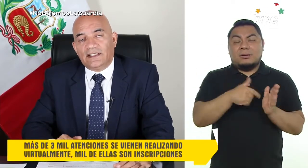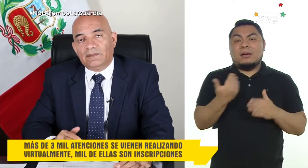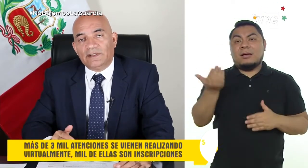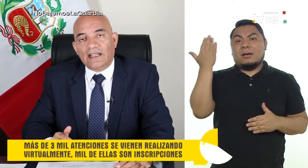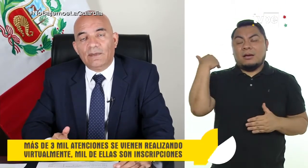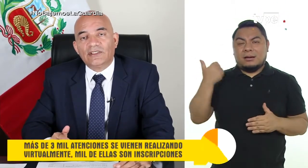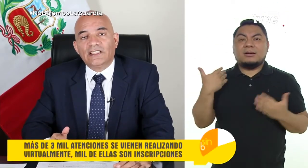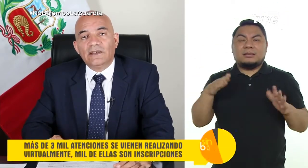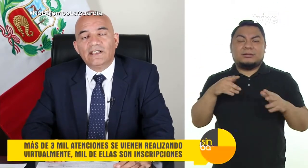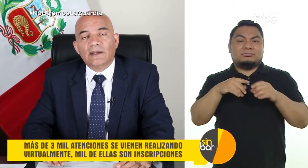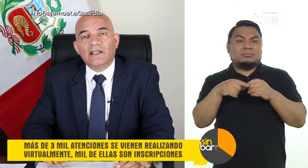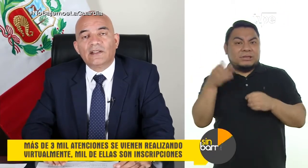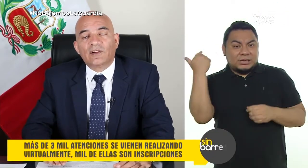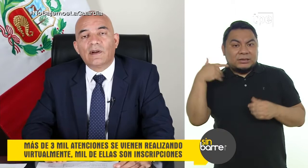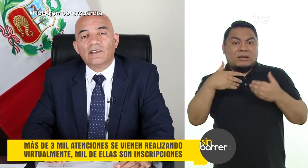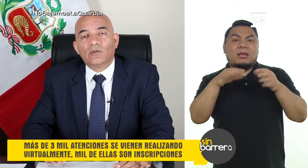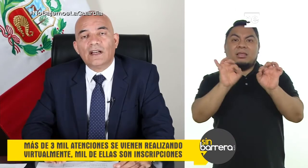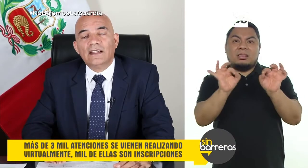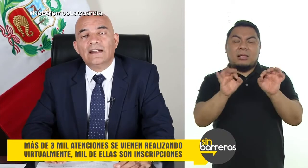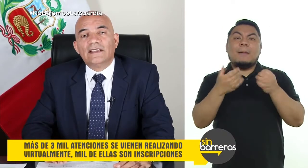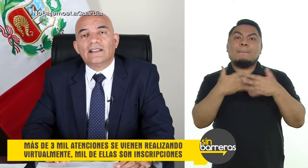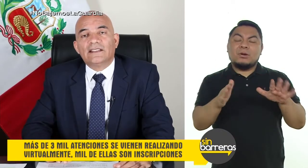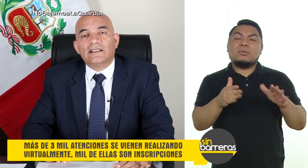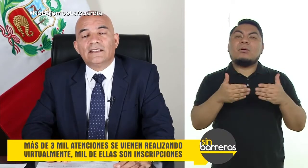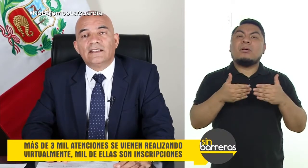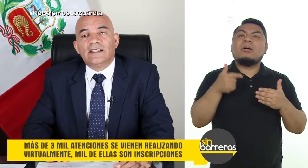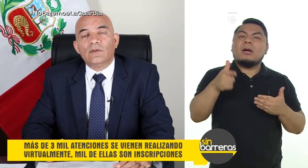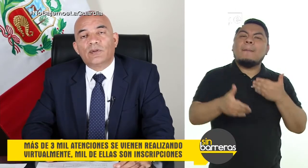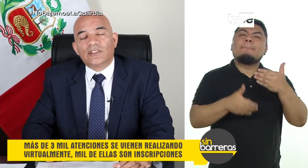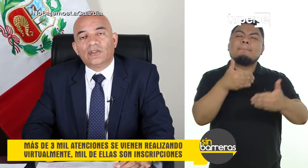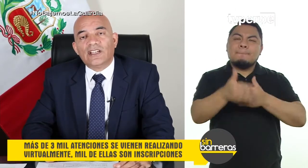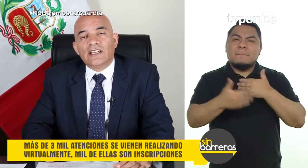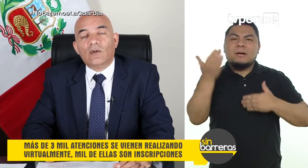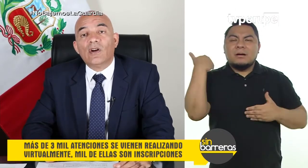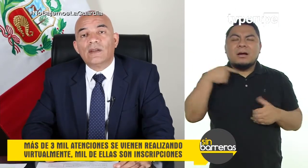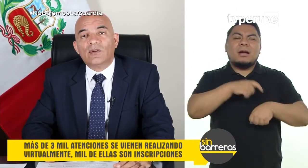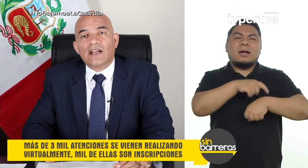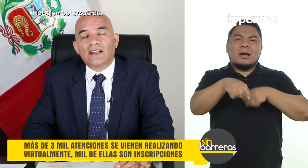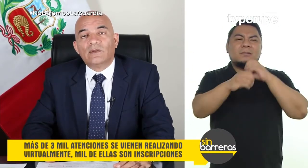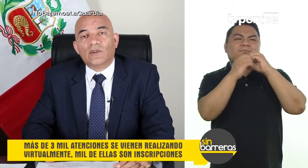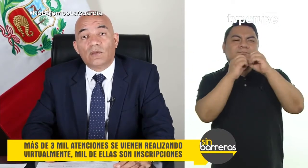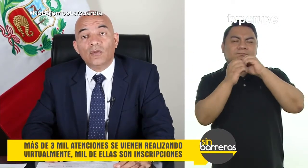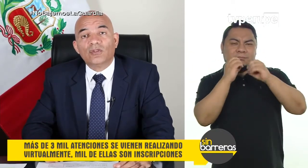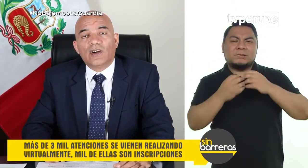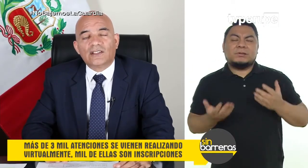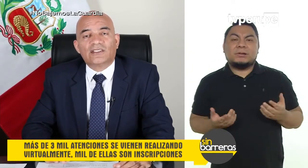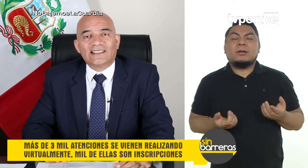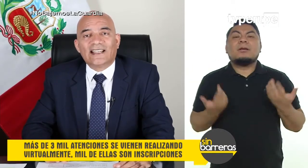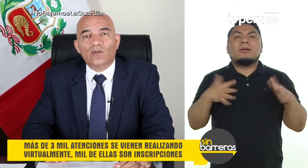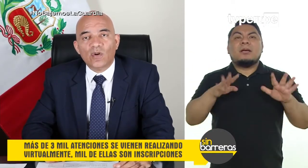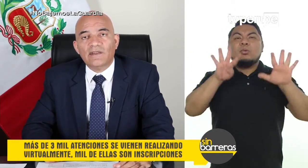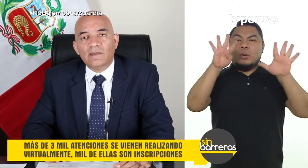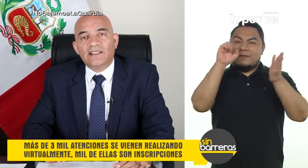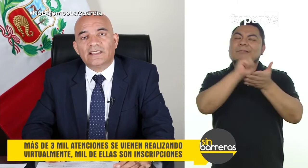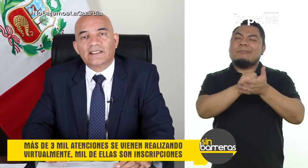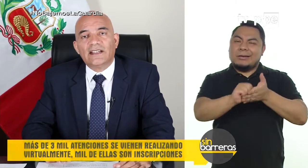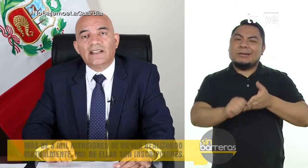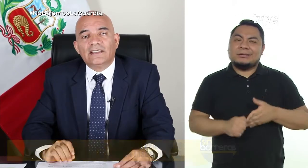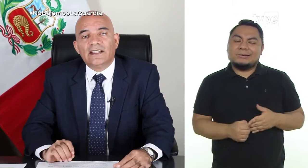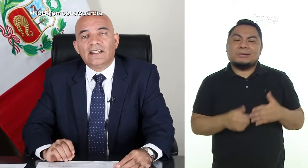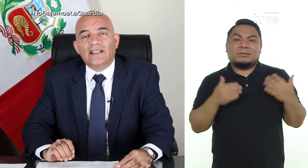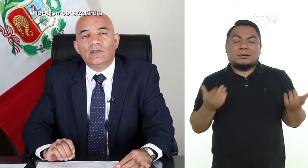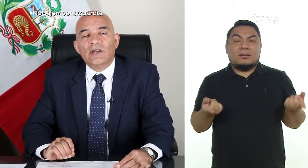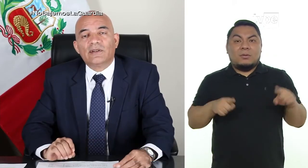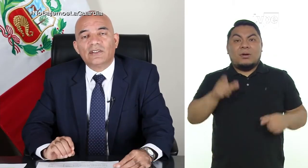de que tengamos activa esta plataforma virtual, era un proceso que llegó a demorar en muchos casos hasta 9 meses